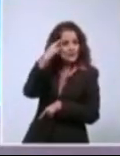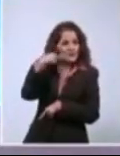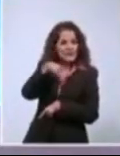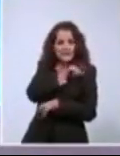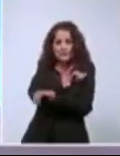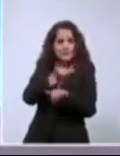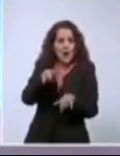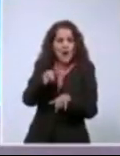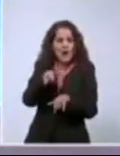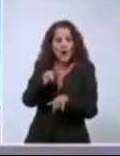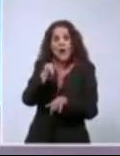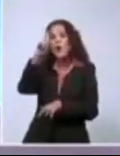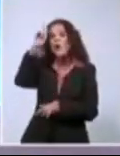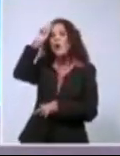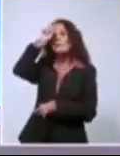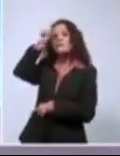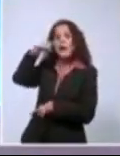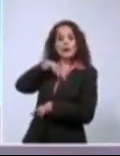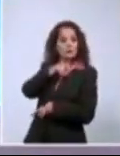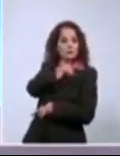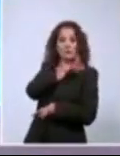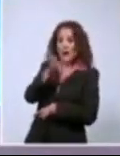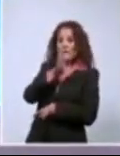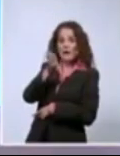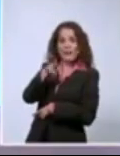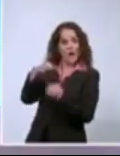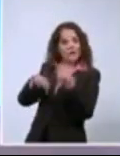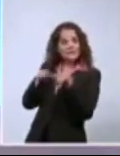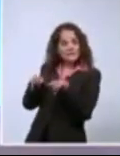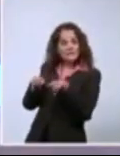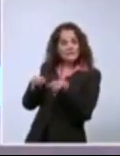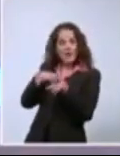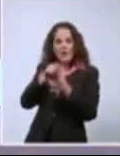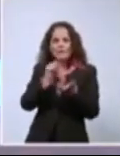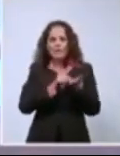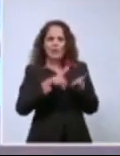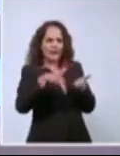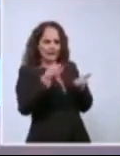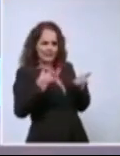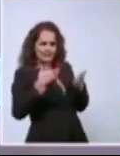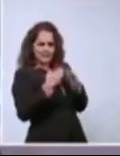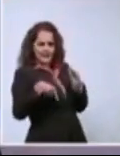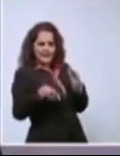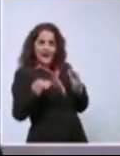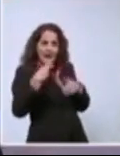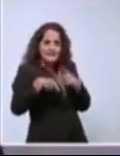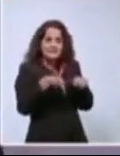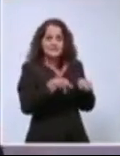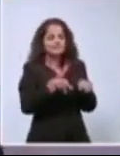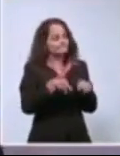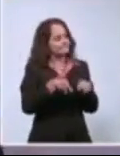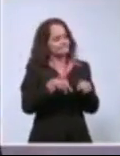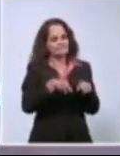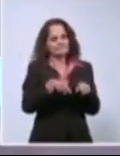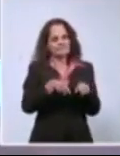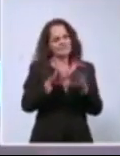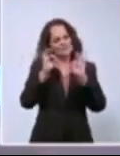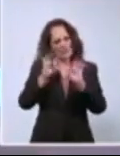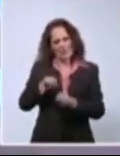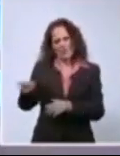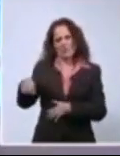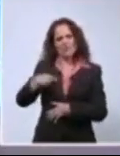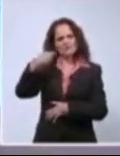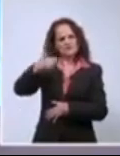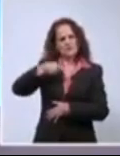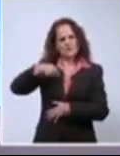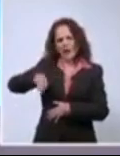usted acude? ¿En la bodega más próxima a su casa? Sin dudas, imagino sea juzgada por un tribunal en su momento. No es